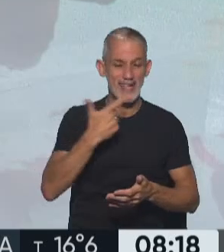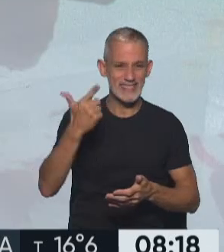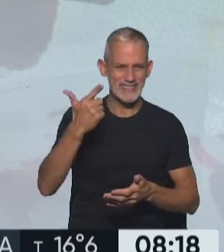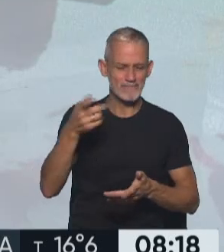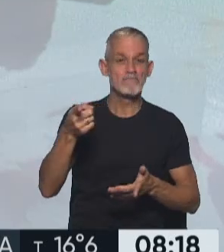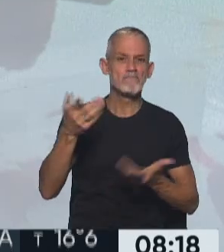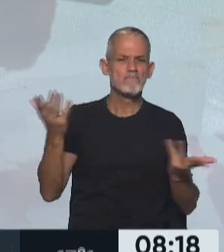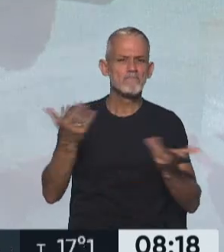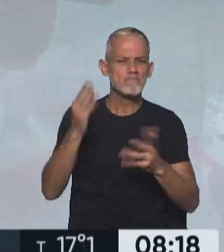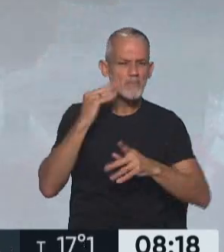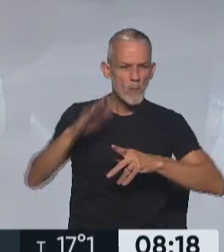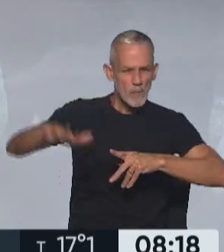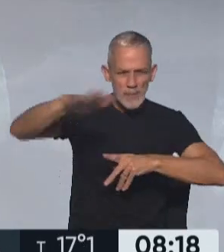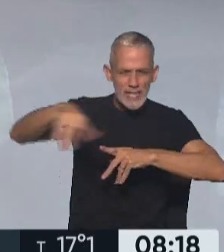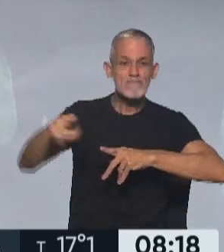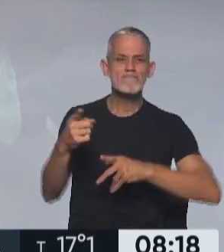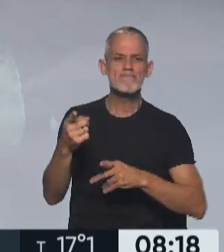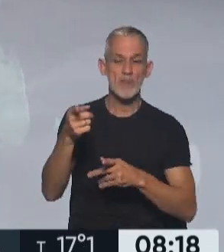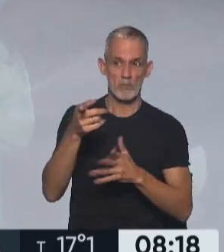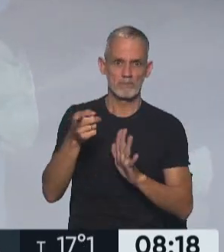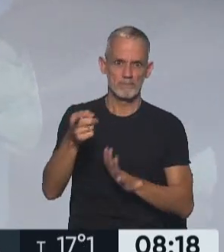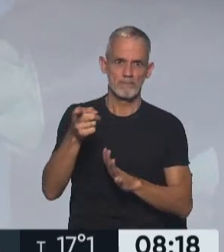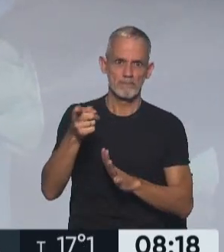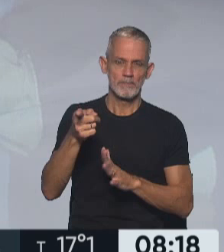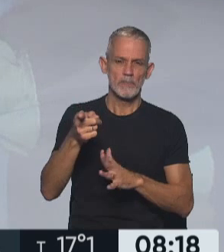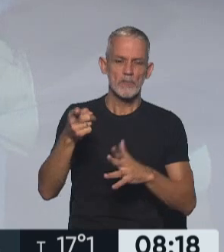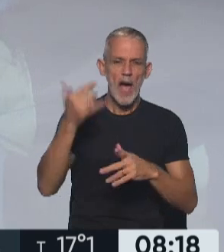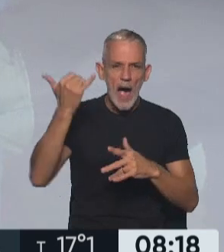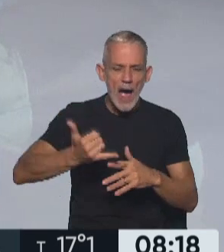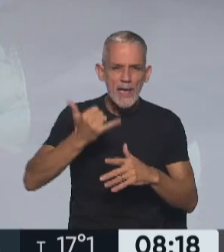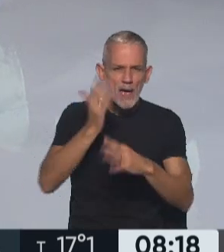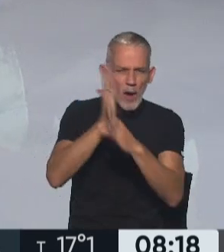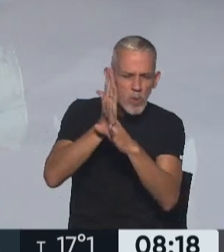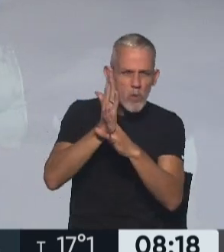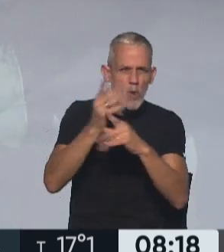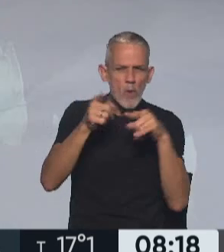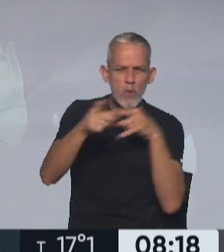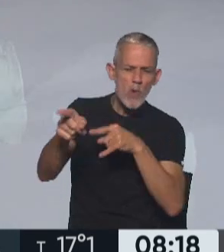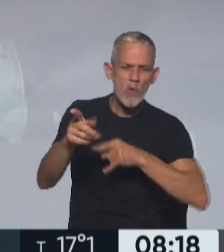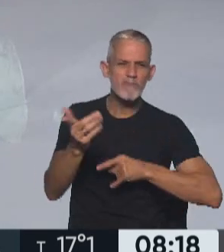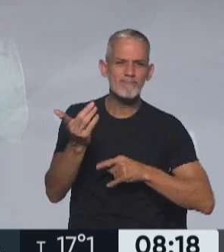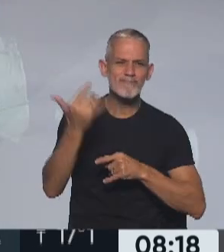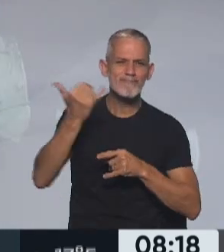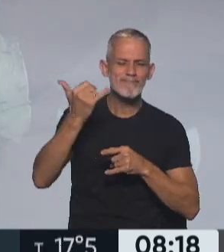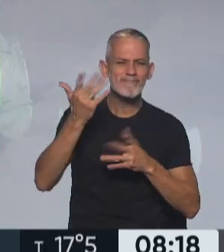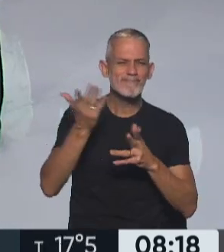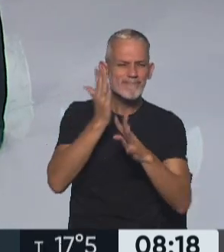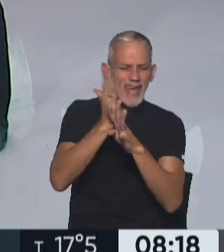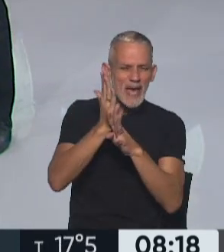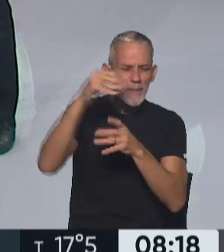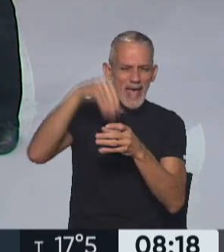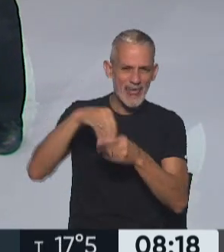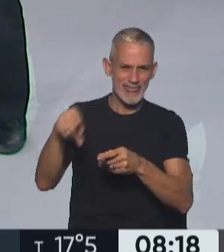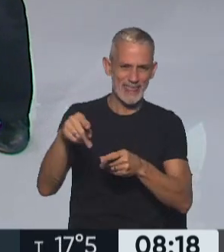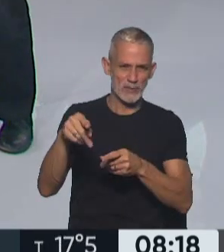preponderantes cuando hablamos de espionaje, pero sí fue justamente víctima de este tipo de operaciones y de este tipo de estrategias que